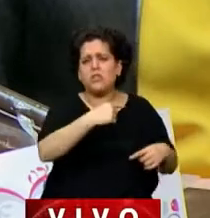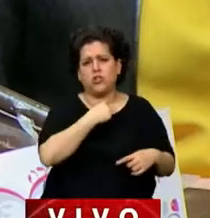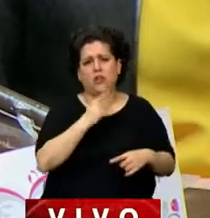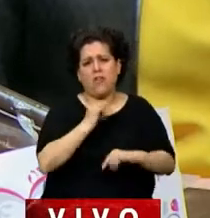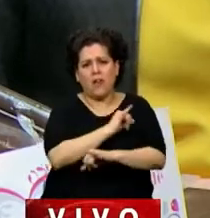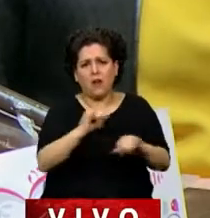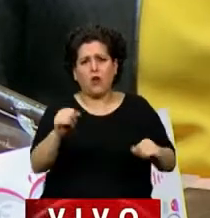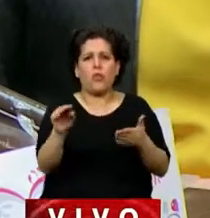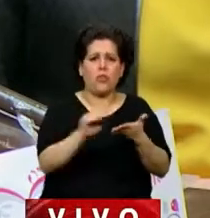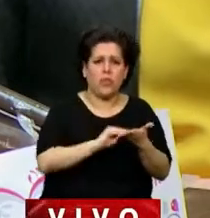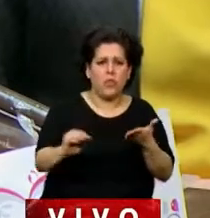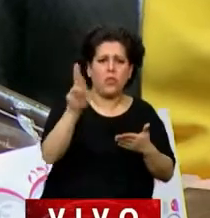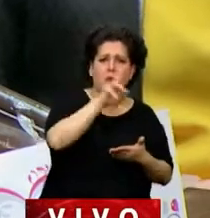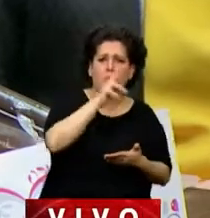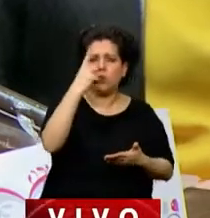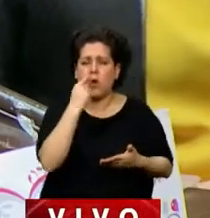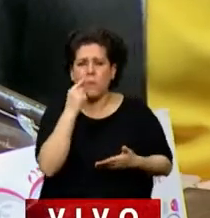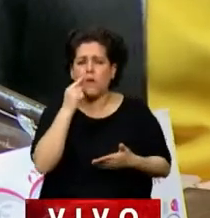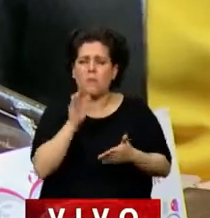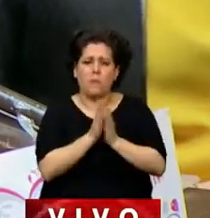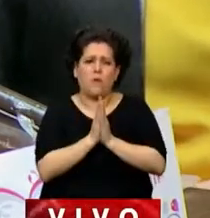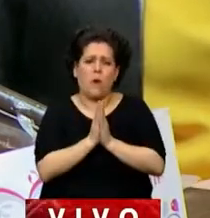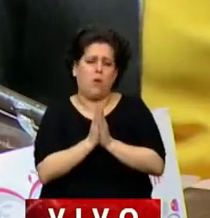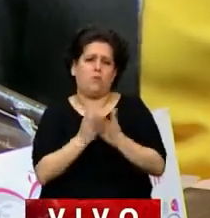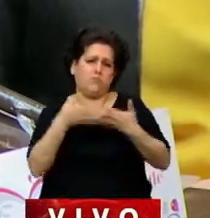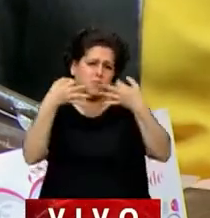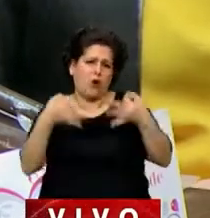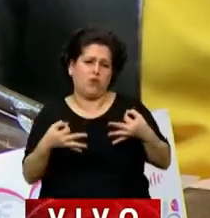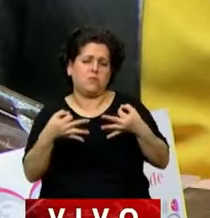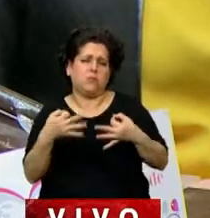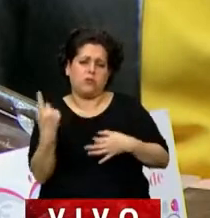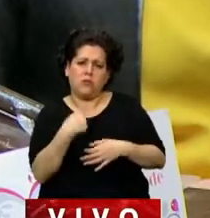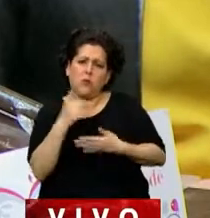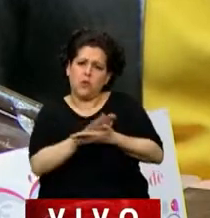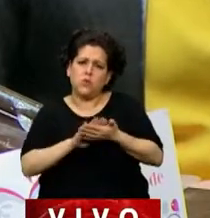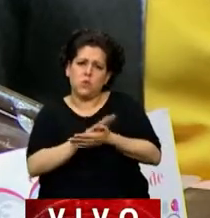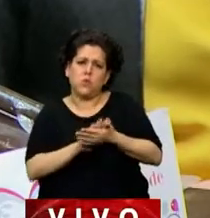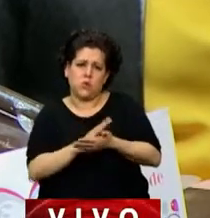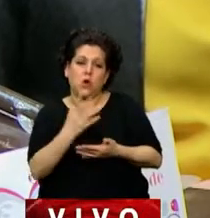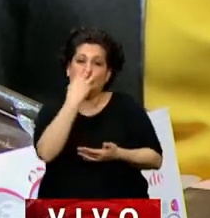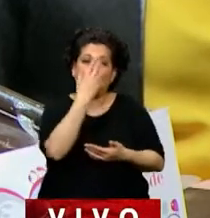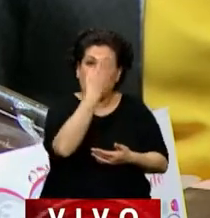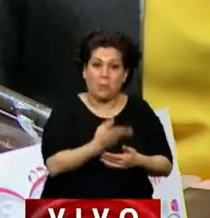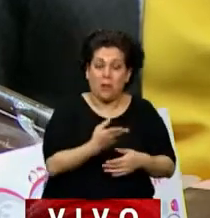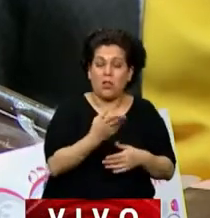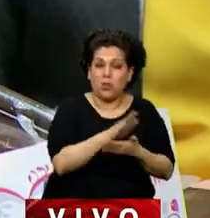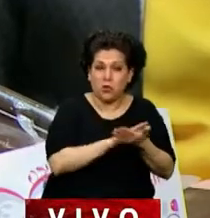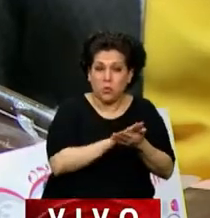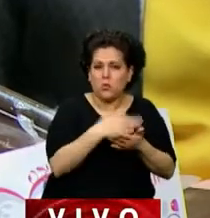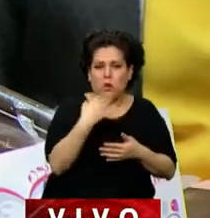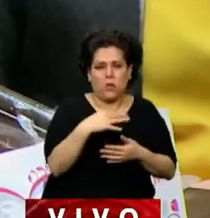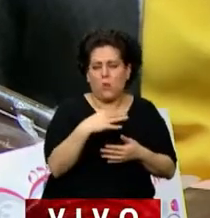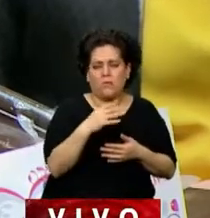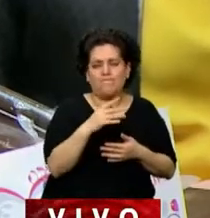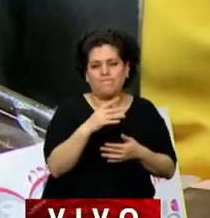a todas las diputadas y diputados que saldemos esta deuda que tenemos no solamente con Sarmiento, sino con los maestros de la